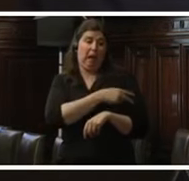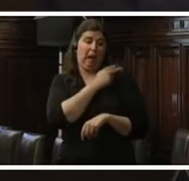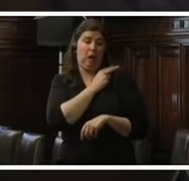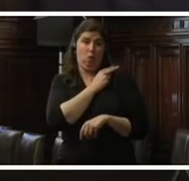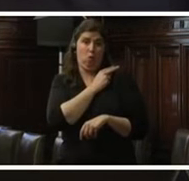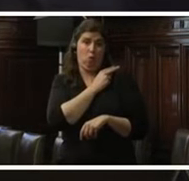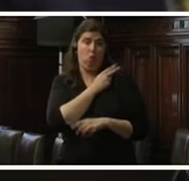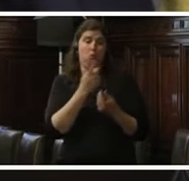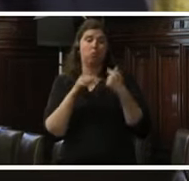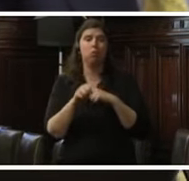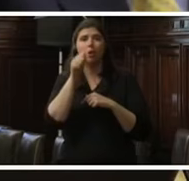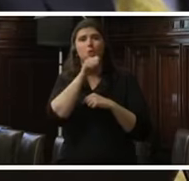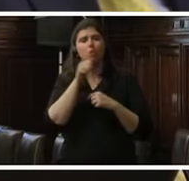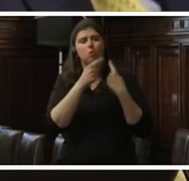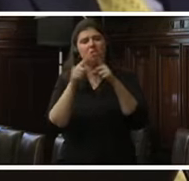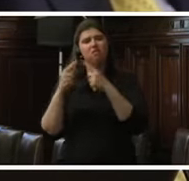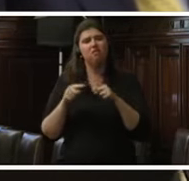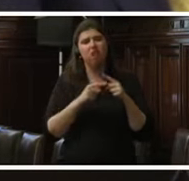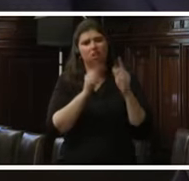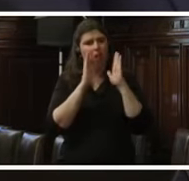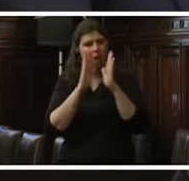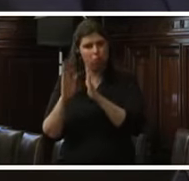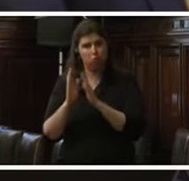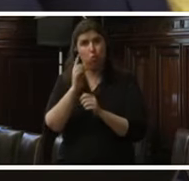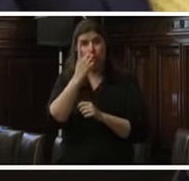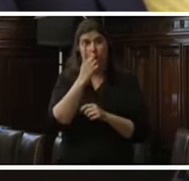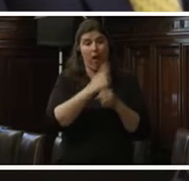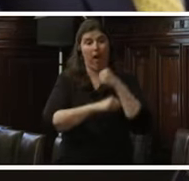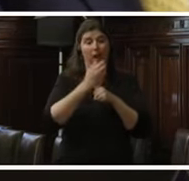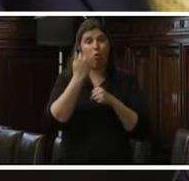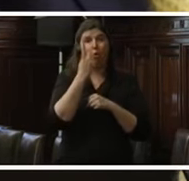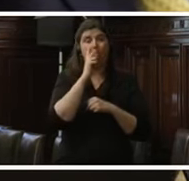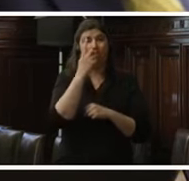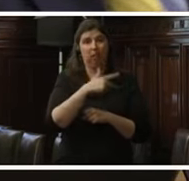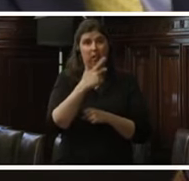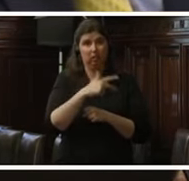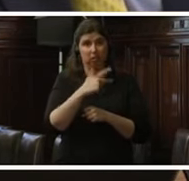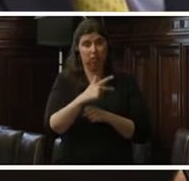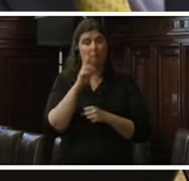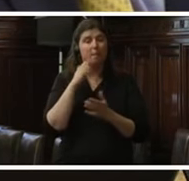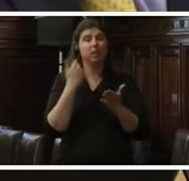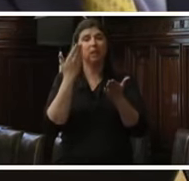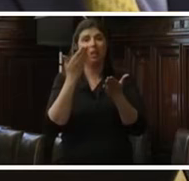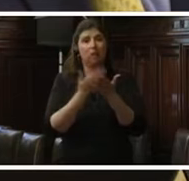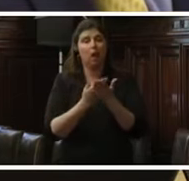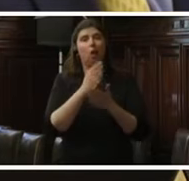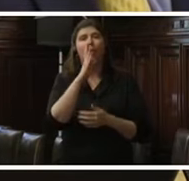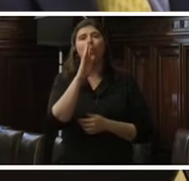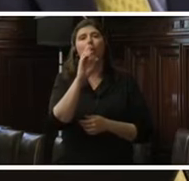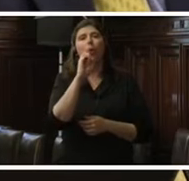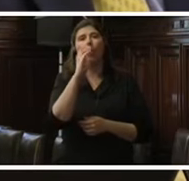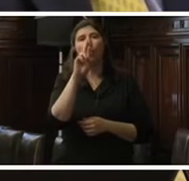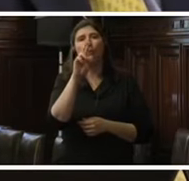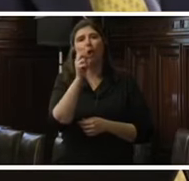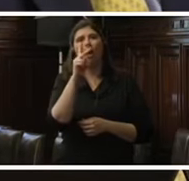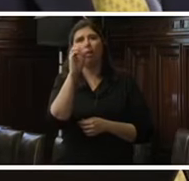casos pendientes. Uno en el año 2013, presentado por el Procurador Público Especializado Supranacional,